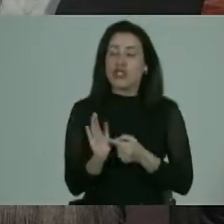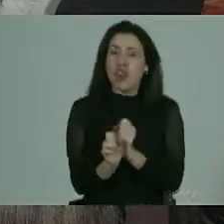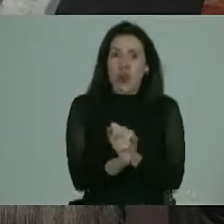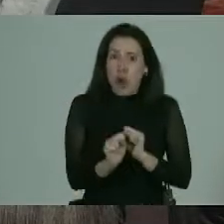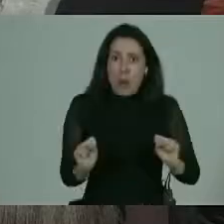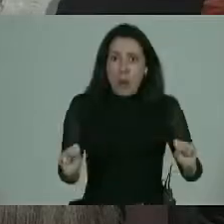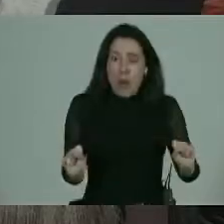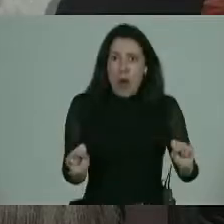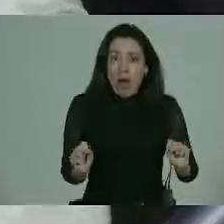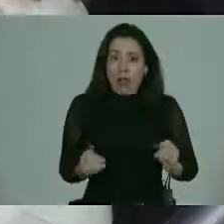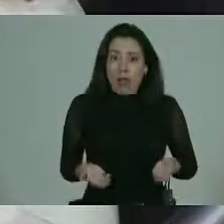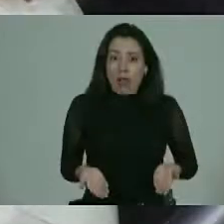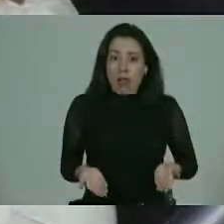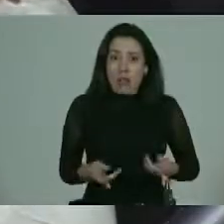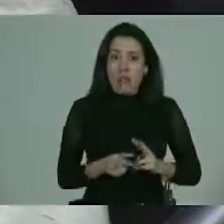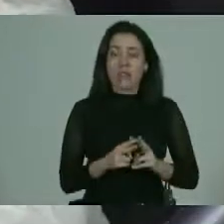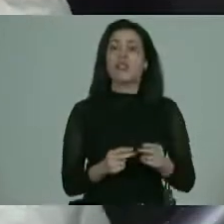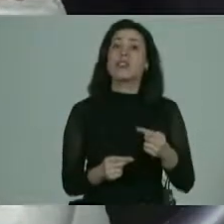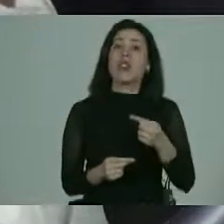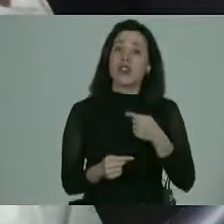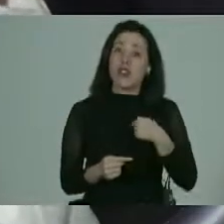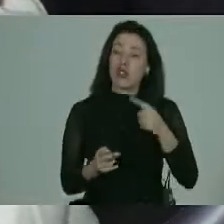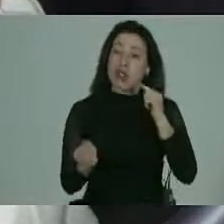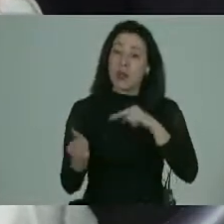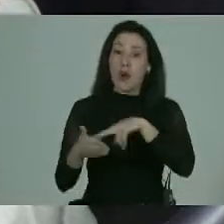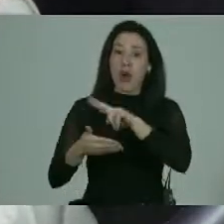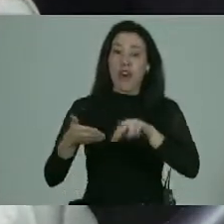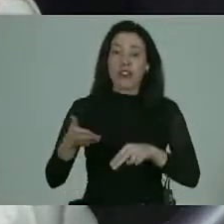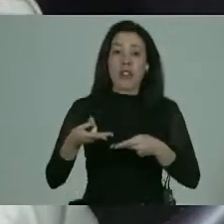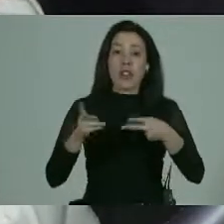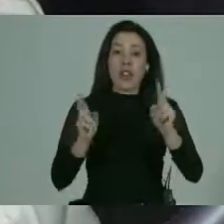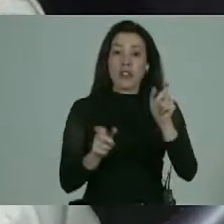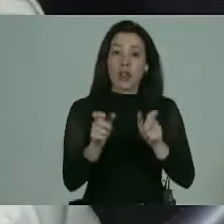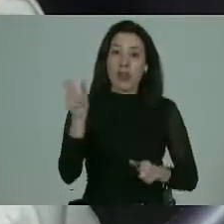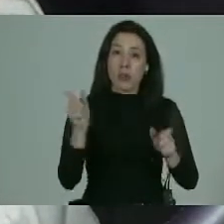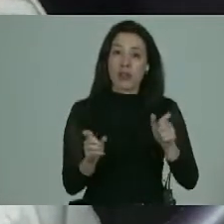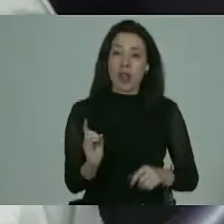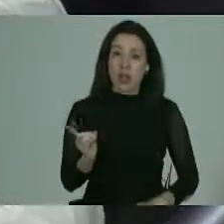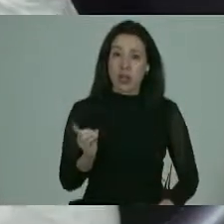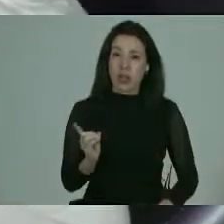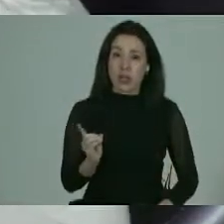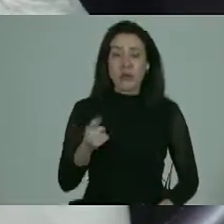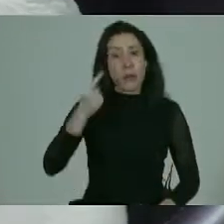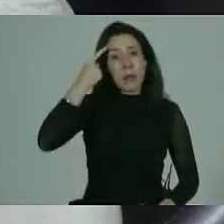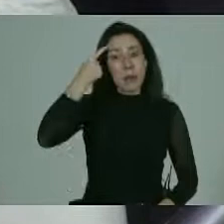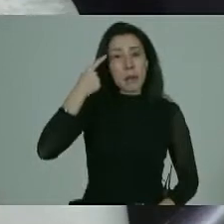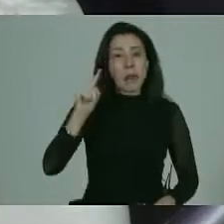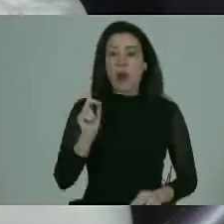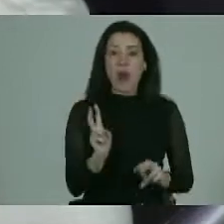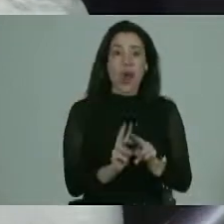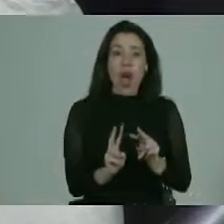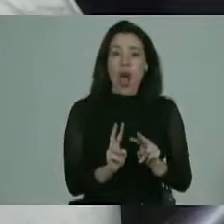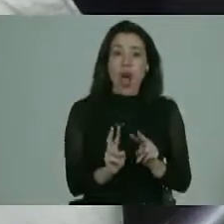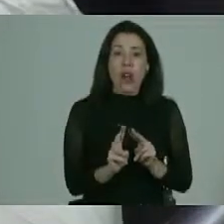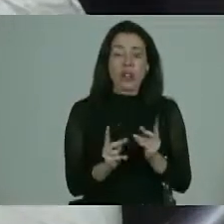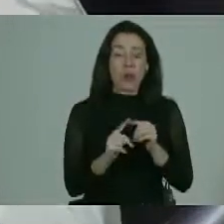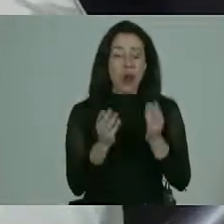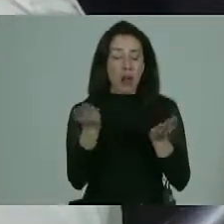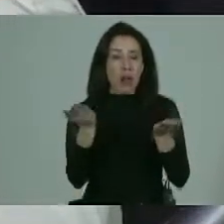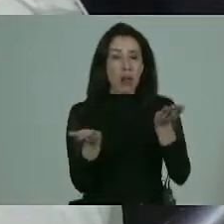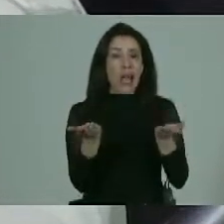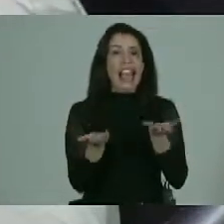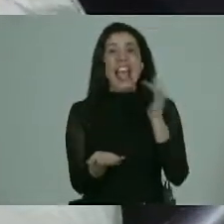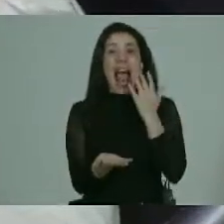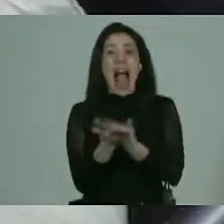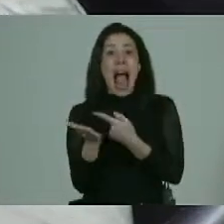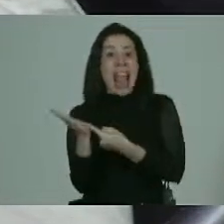no puede ser ahí tenemos la convención de los derechos de las personas con discapacidad sin embargo no se ha hecho un paralelo qué